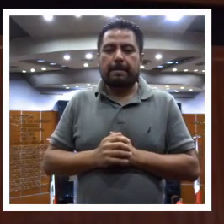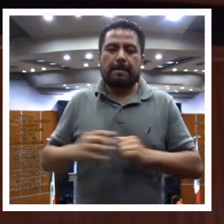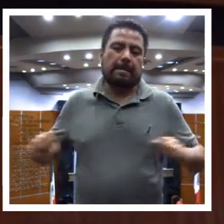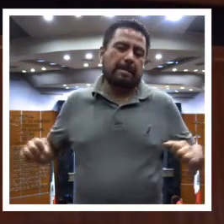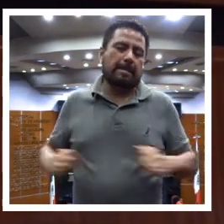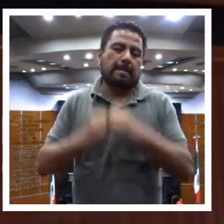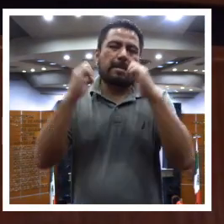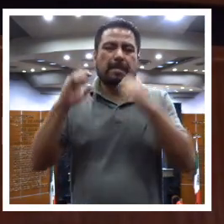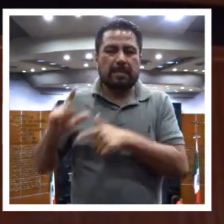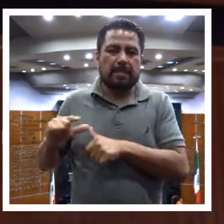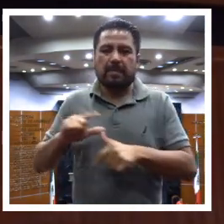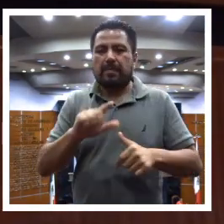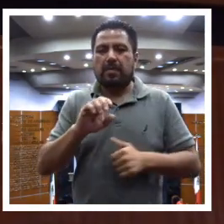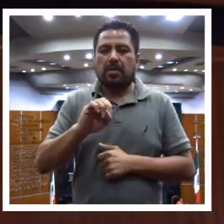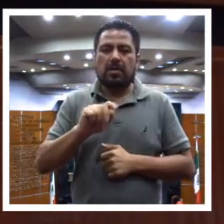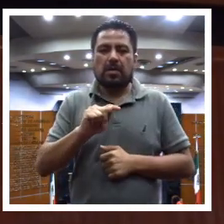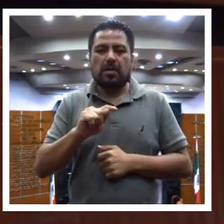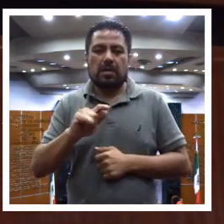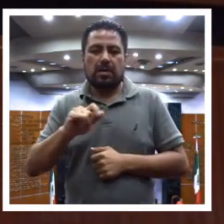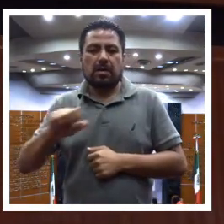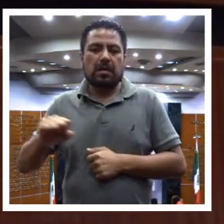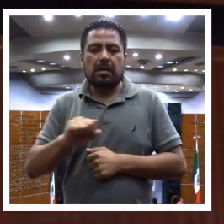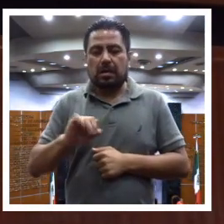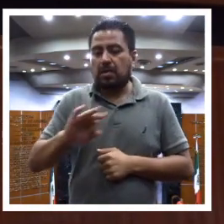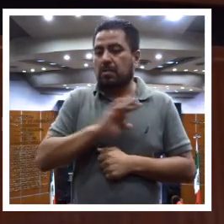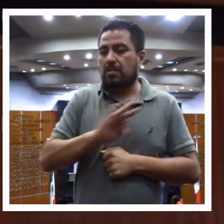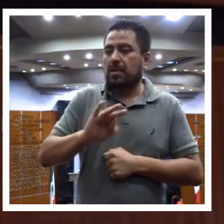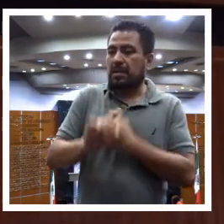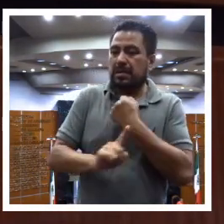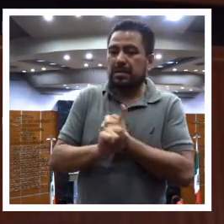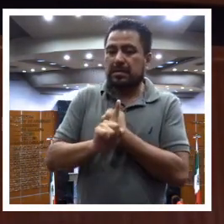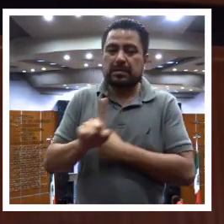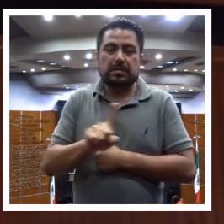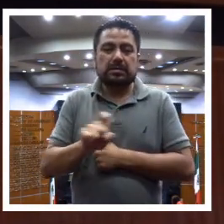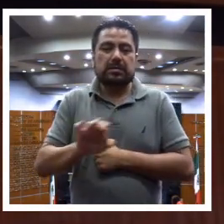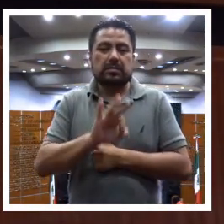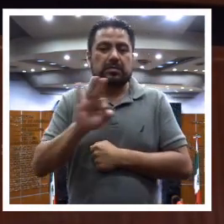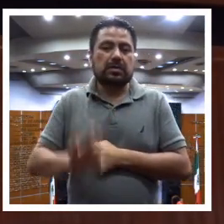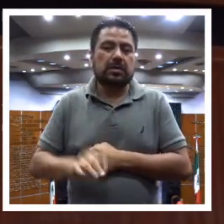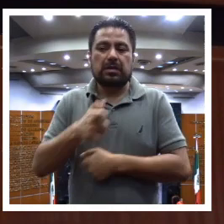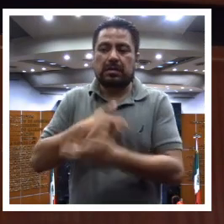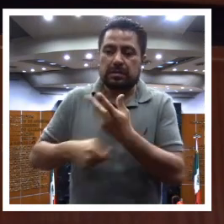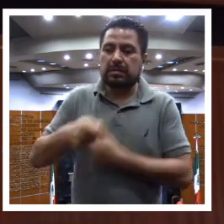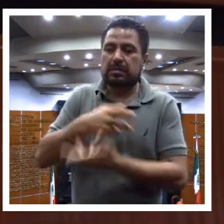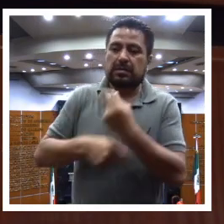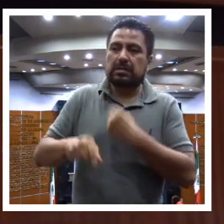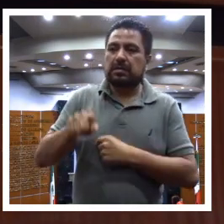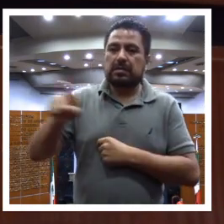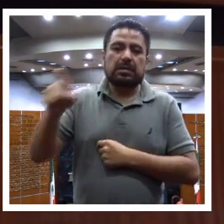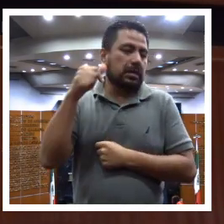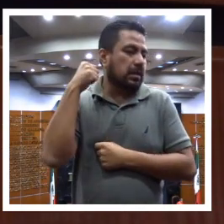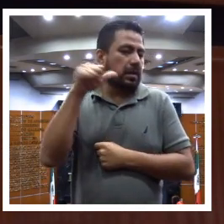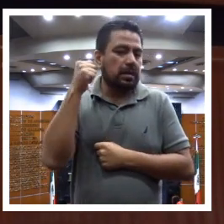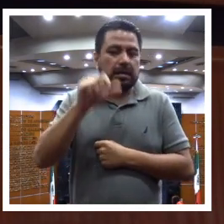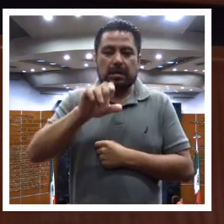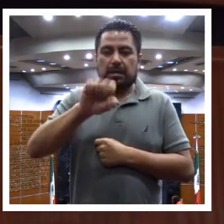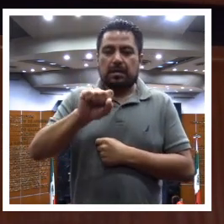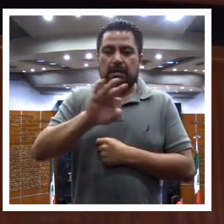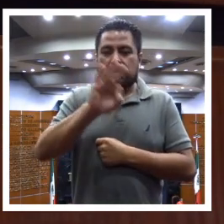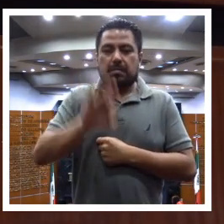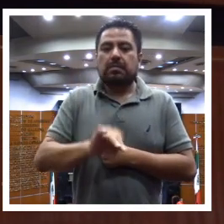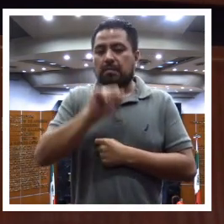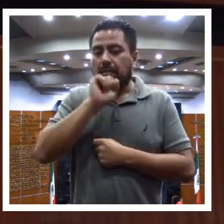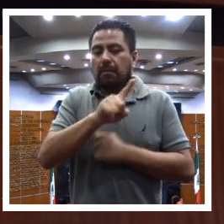del huracán Otis estaría afectando el 100% de la economía de Acapulco y al 60